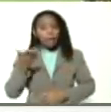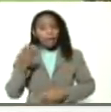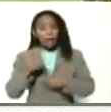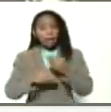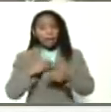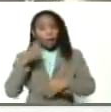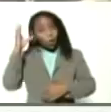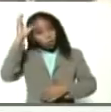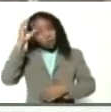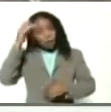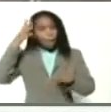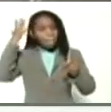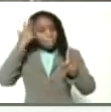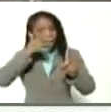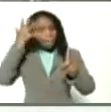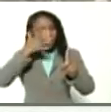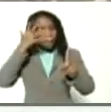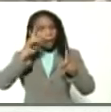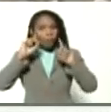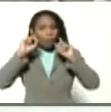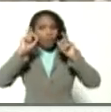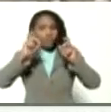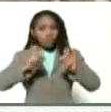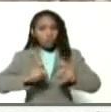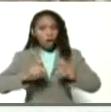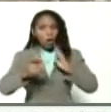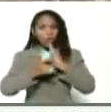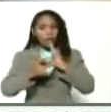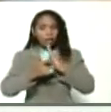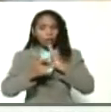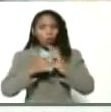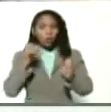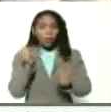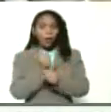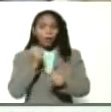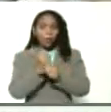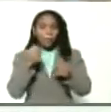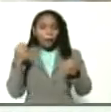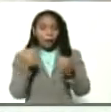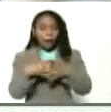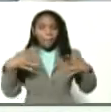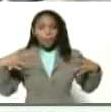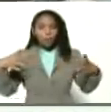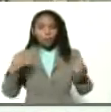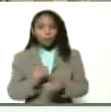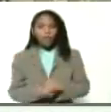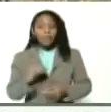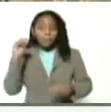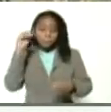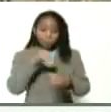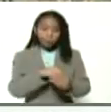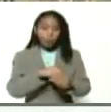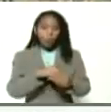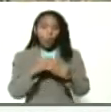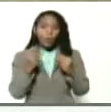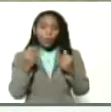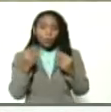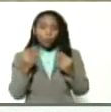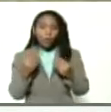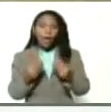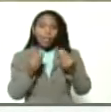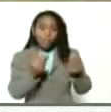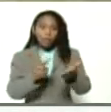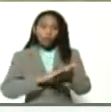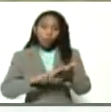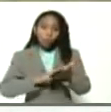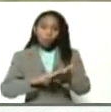de formar los profesionales los técnicos los trabajadores para el campo de meter los recursos y que de resultado